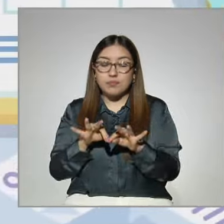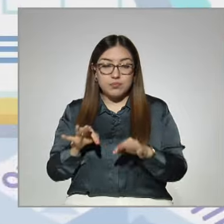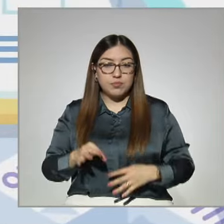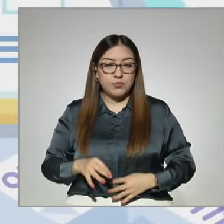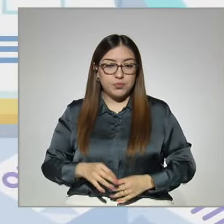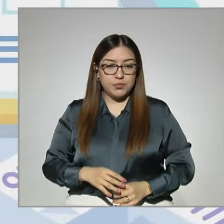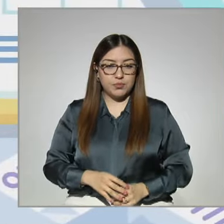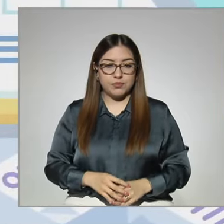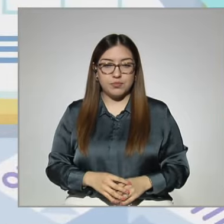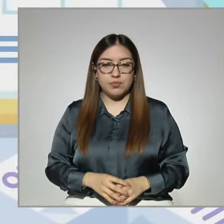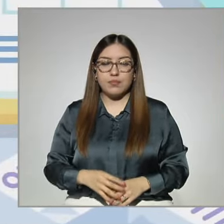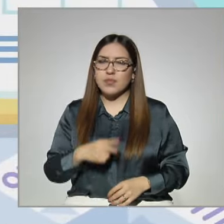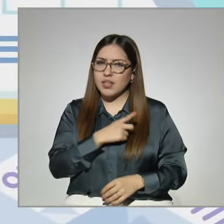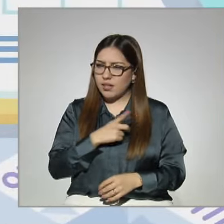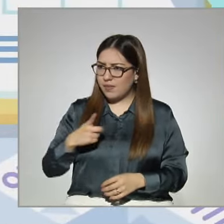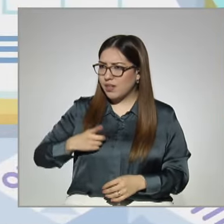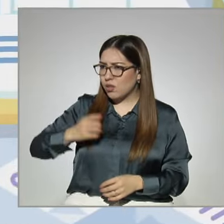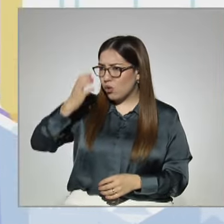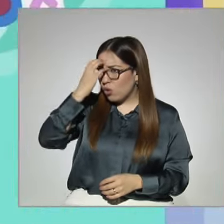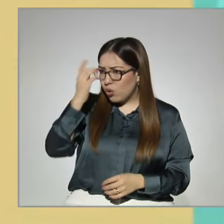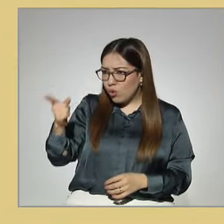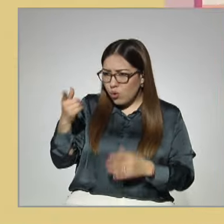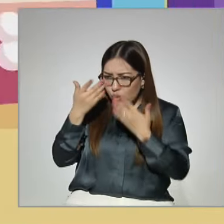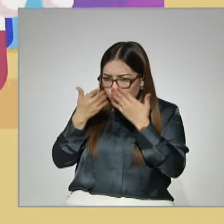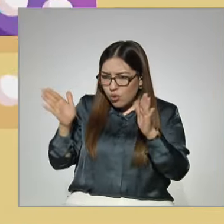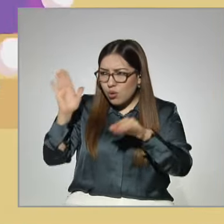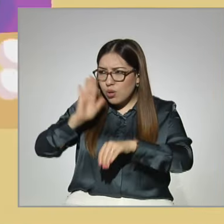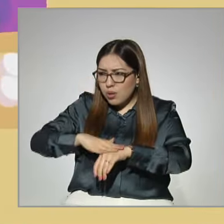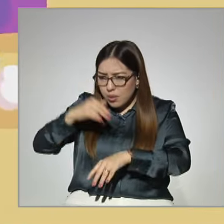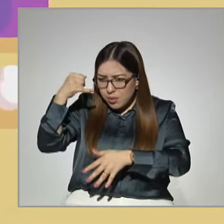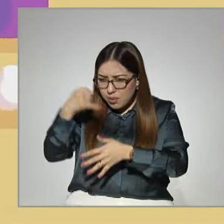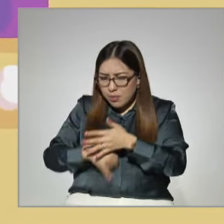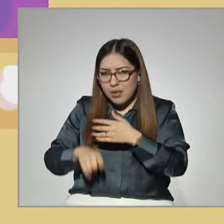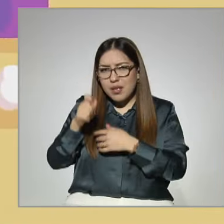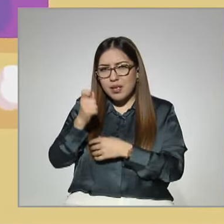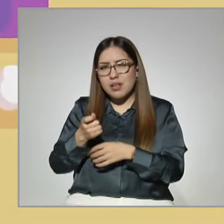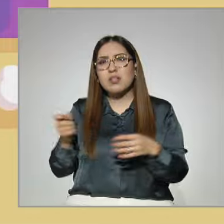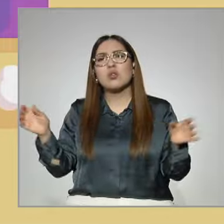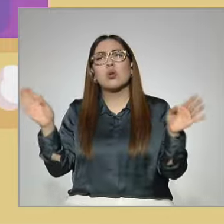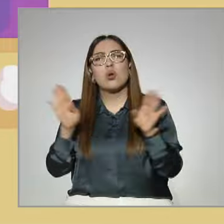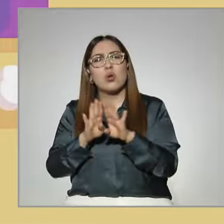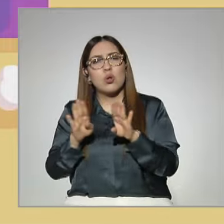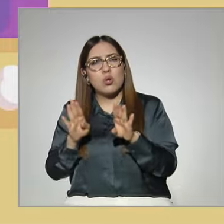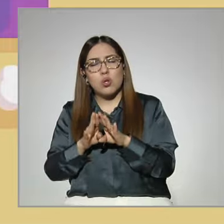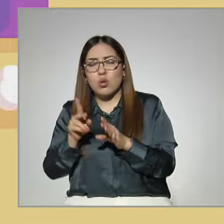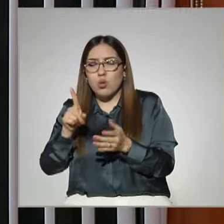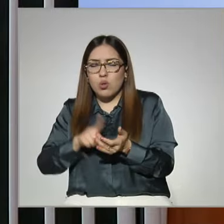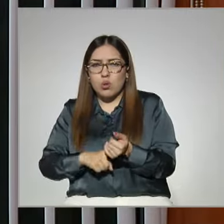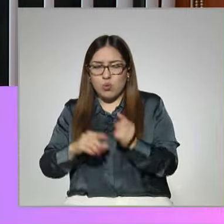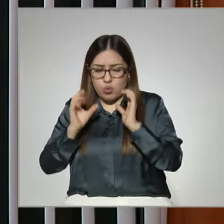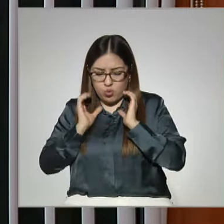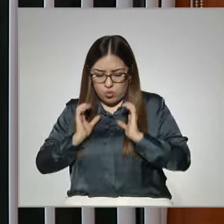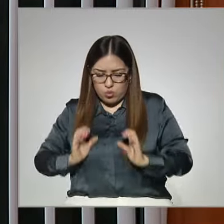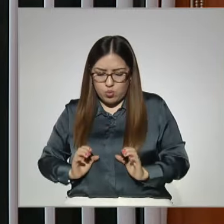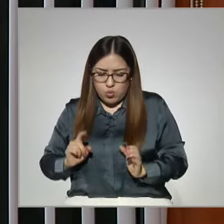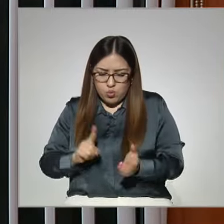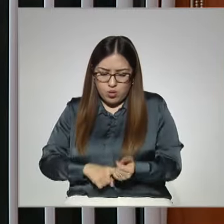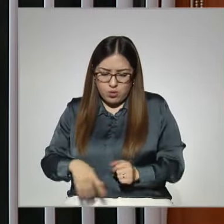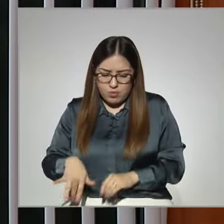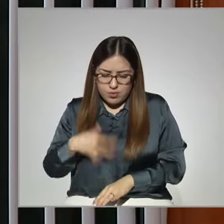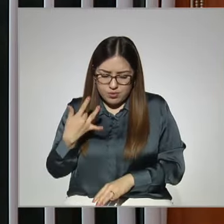la conozcan como es, que vivan la forma como el organismo reacciona